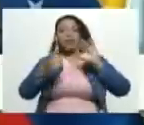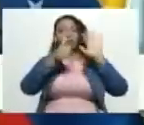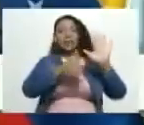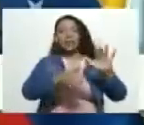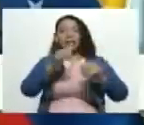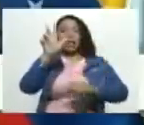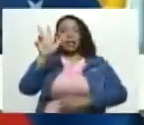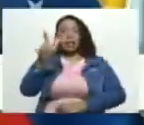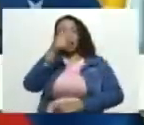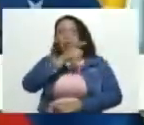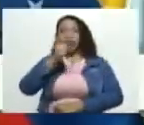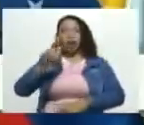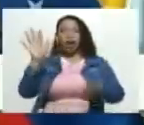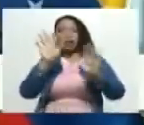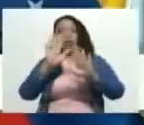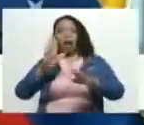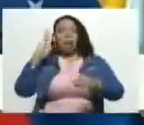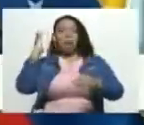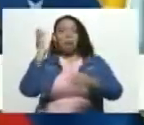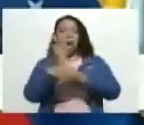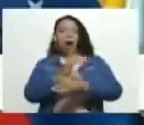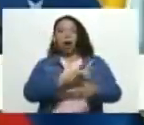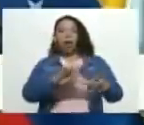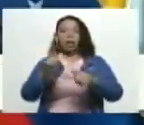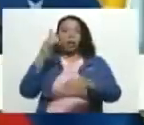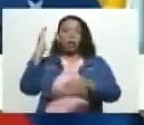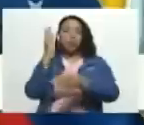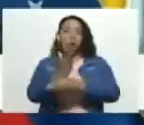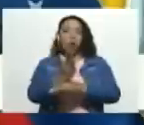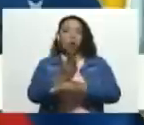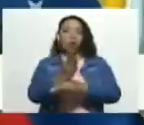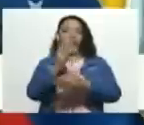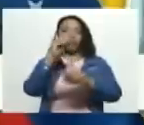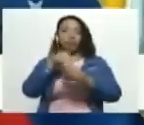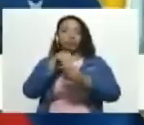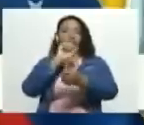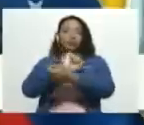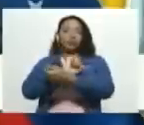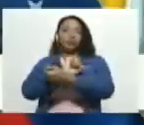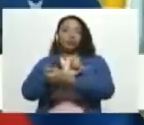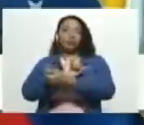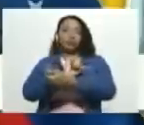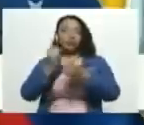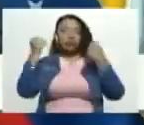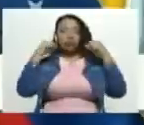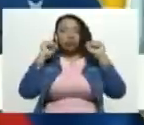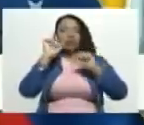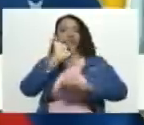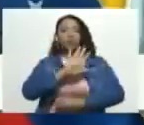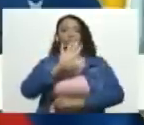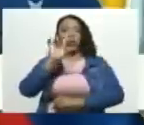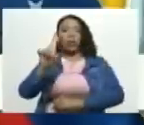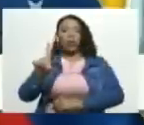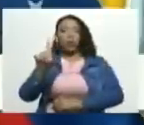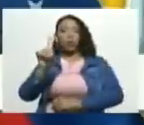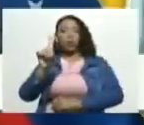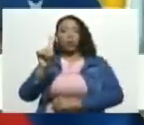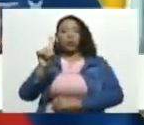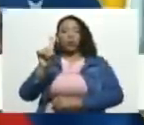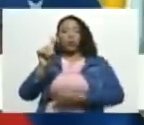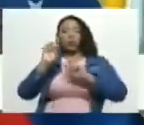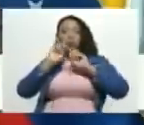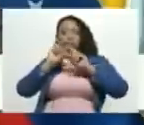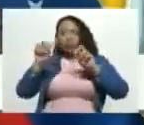personas ya condenadas se han practicado 51 allanamientos y